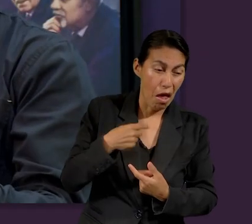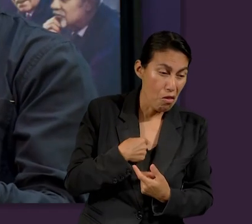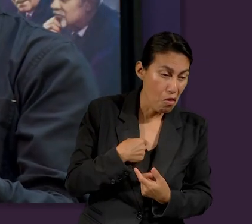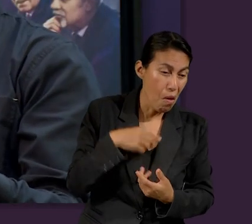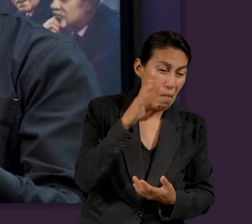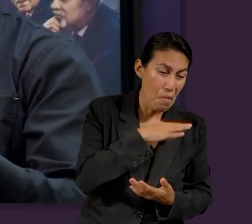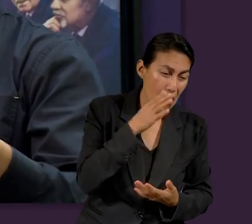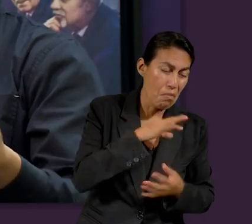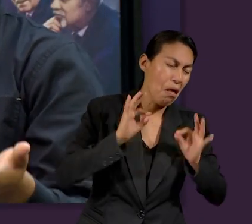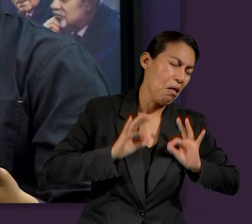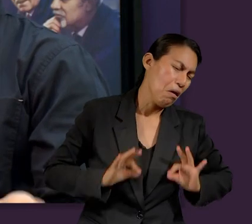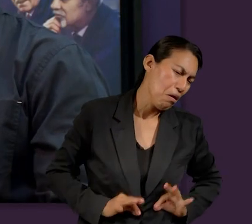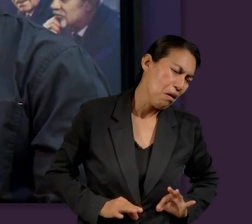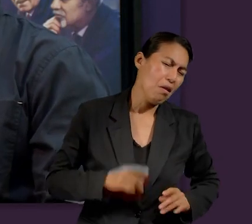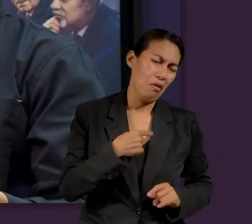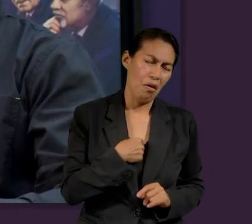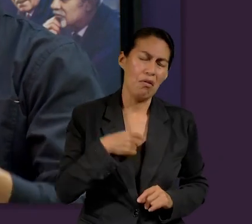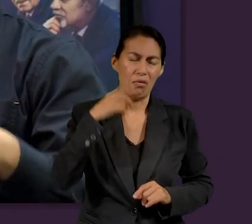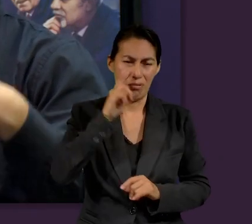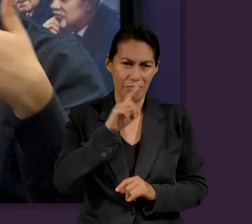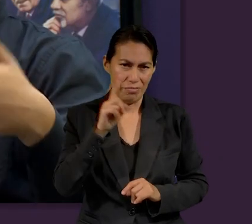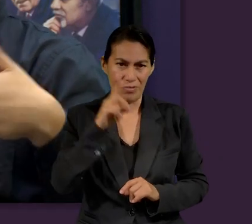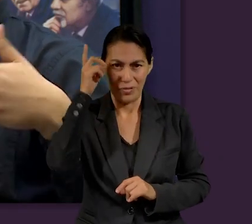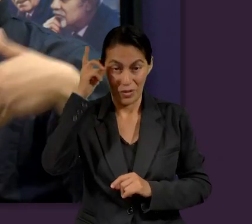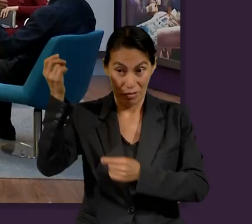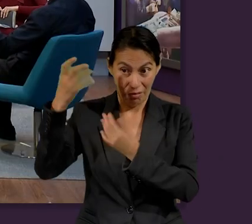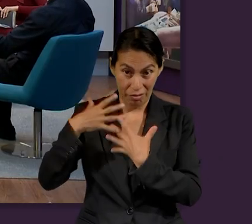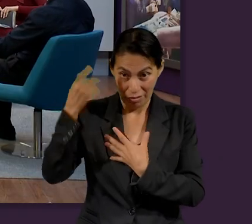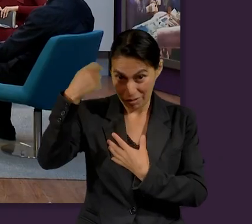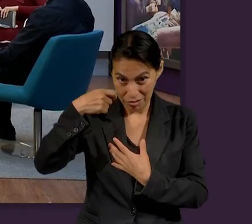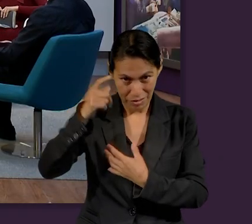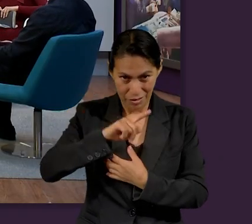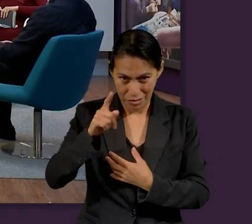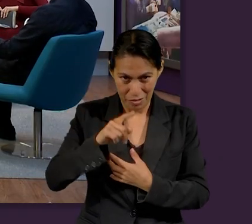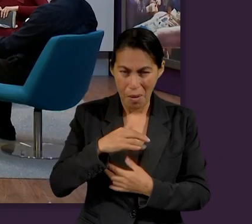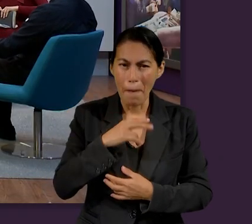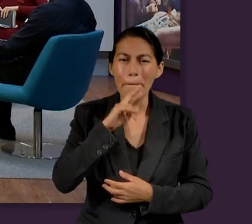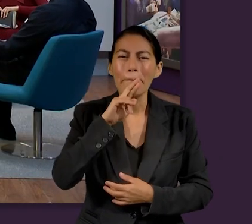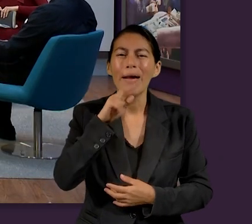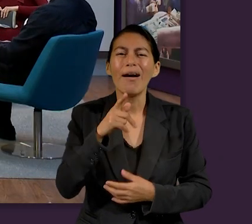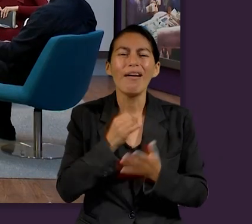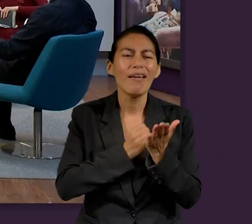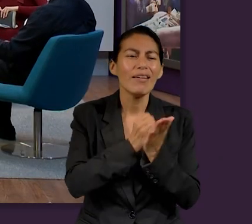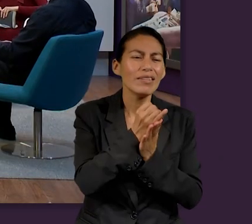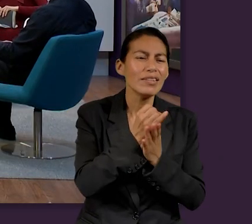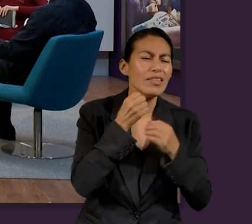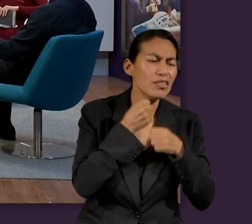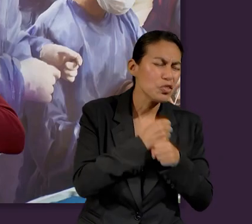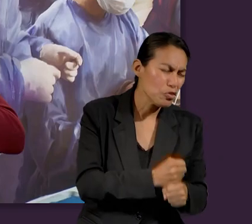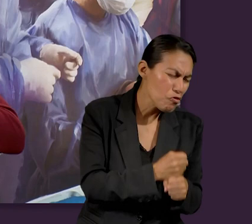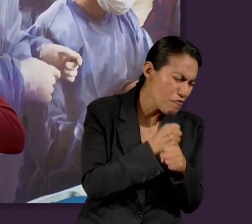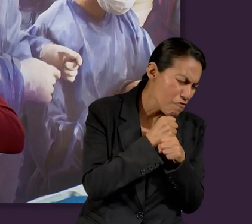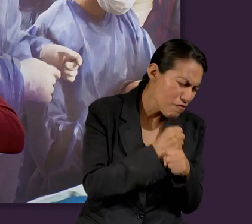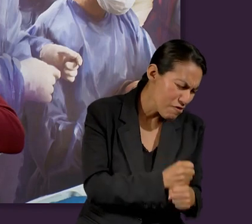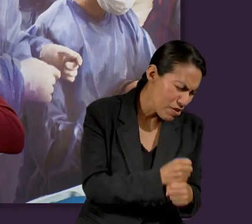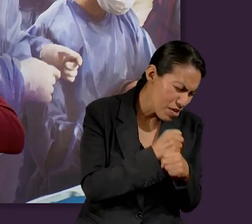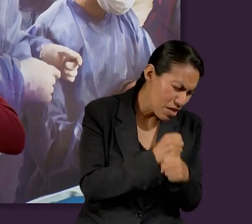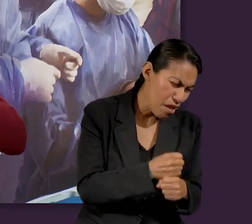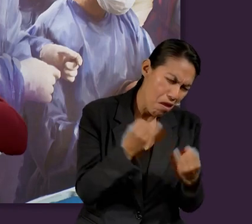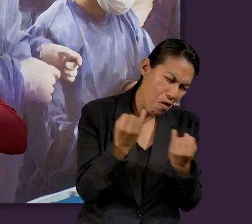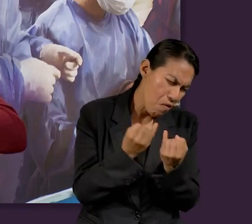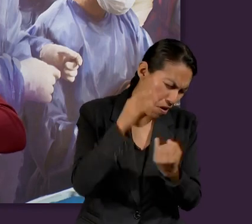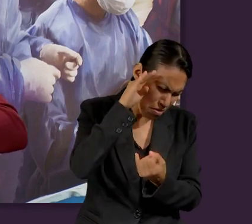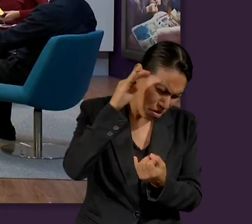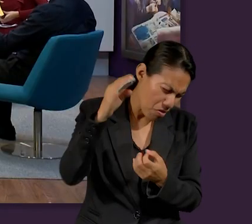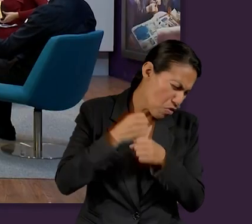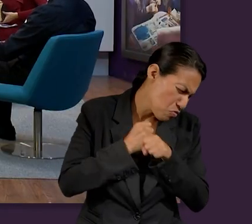prosperado si estoy en la tranquilidad. Prefieren elegir el camino del sufrimiento equivocadamente para decir, yo estoy sufriendo como el